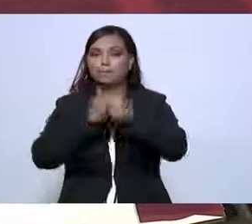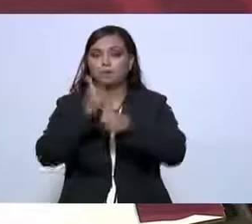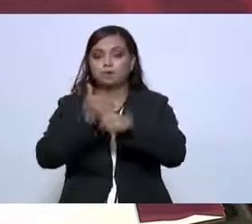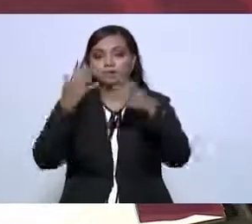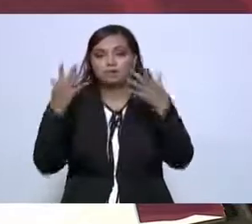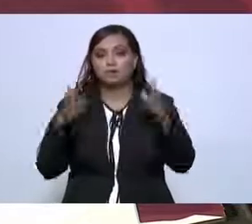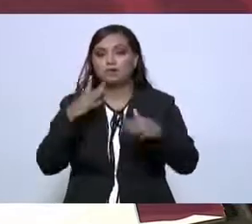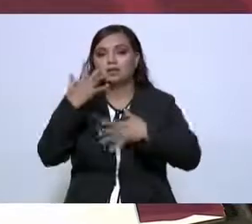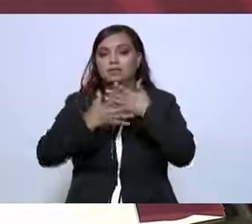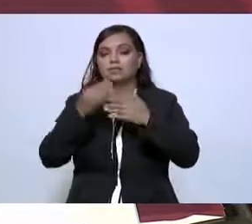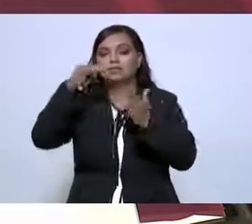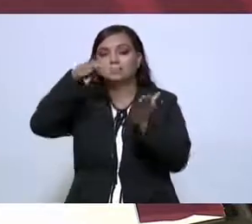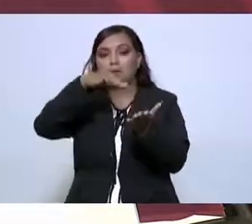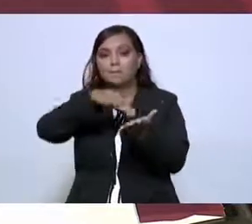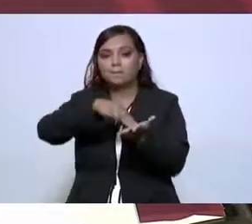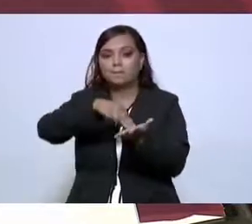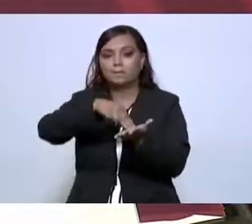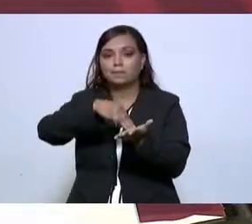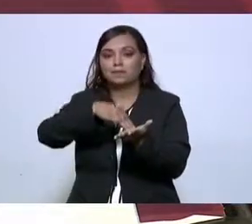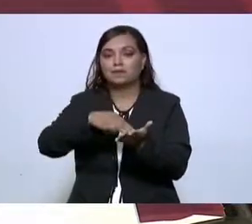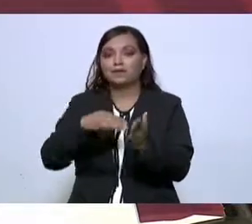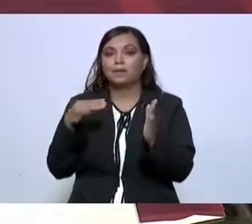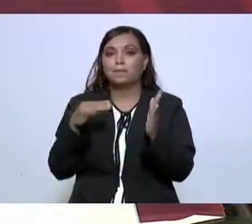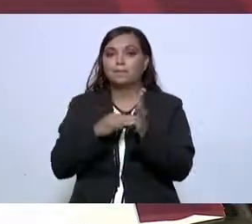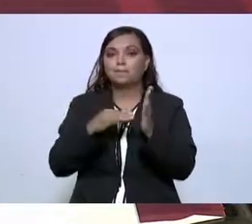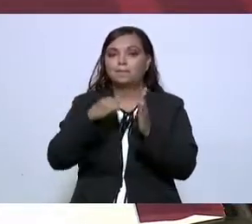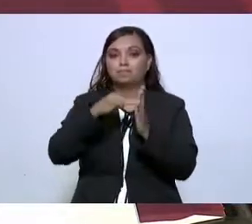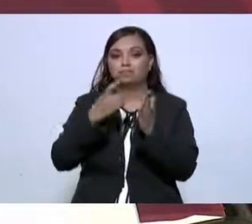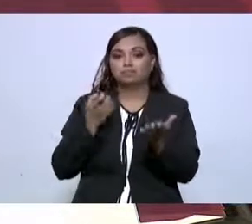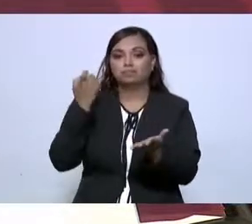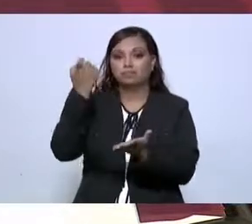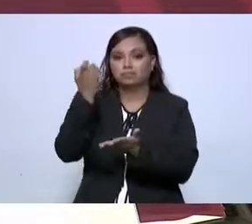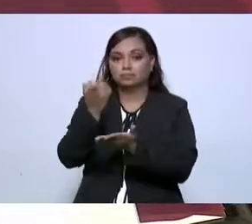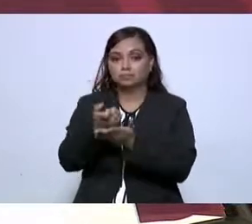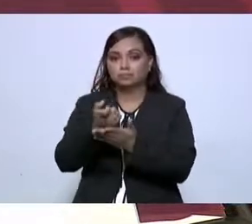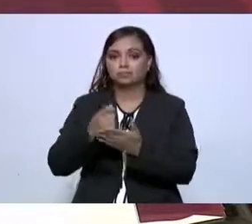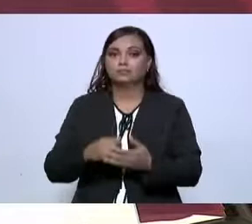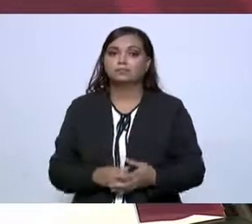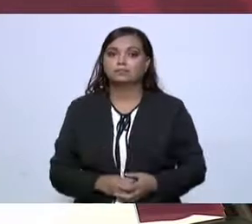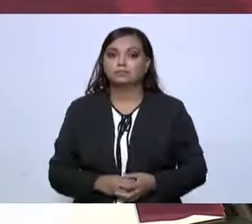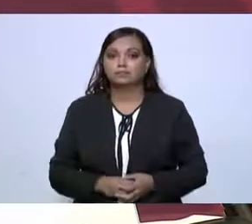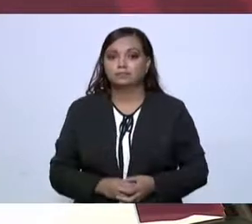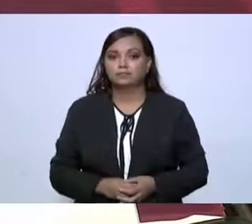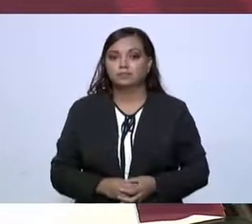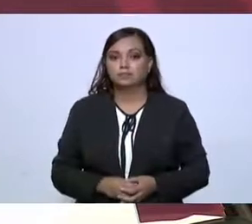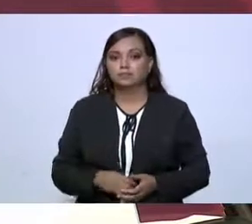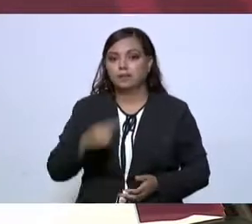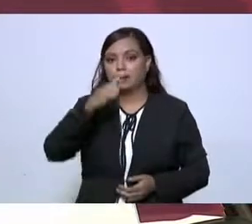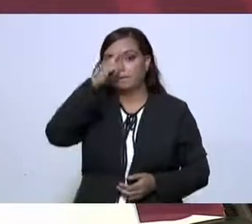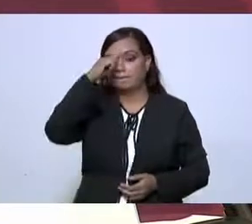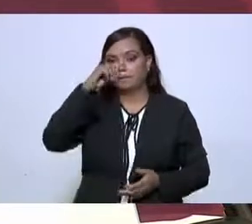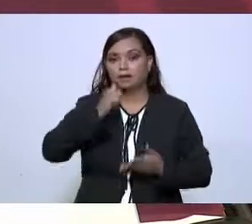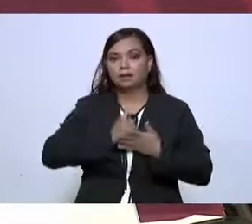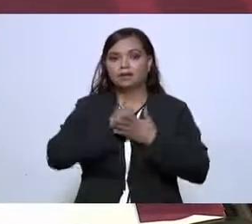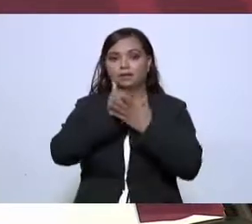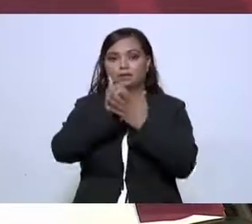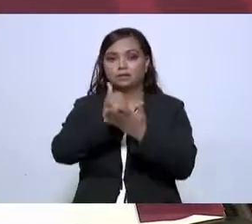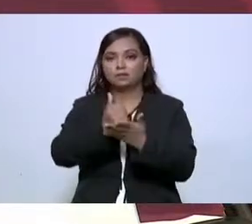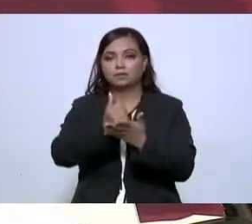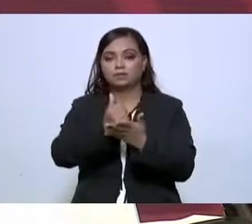15 mil millones de pesos para beneficio